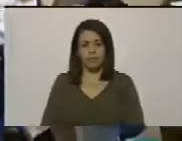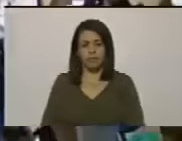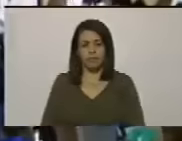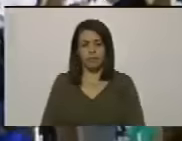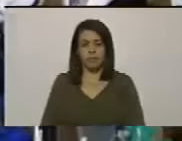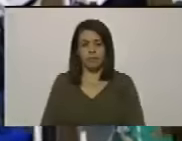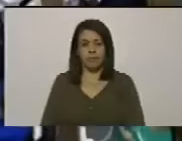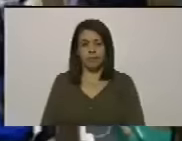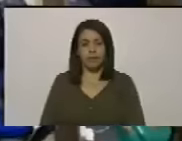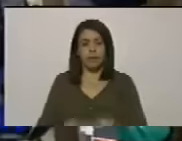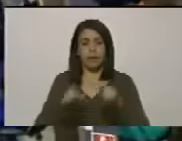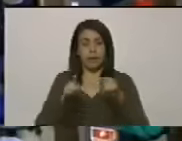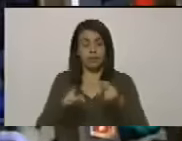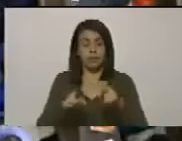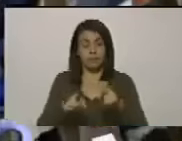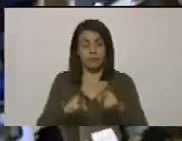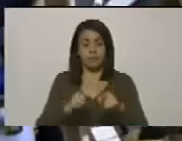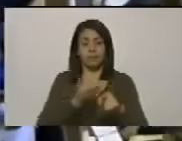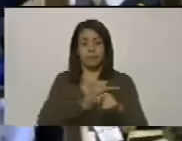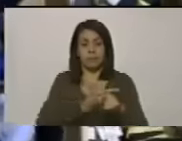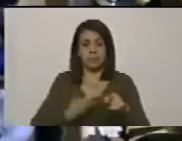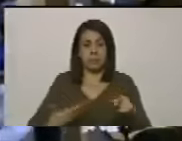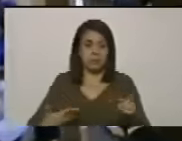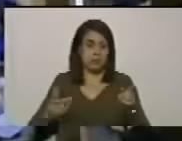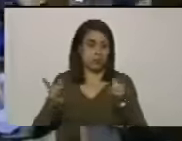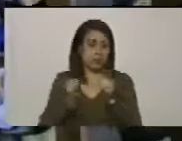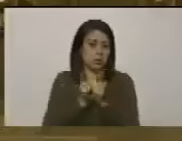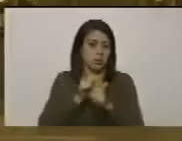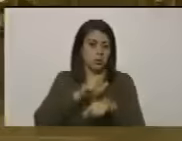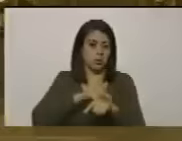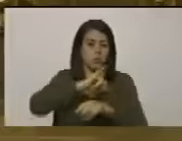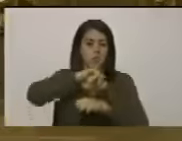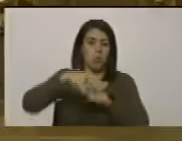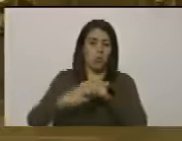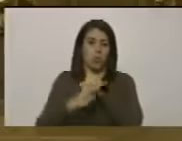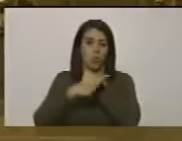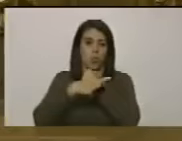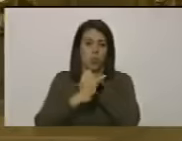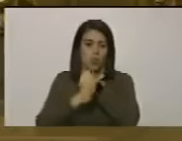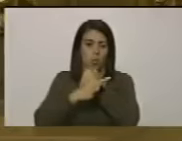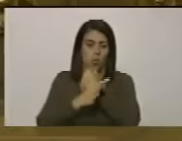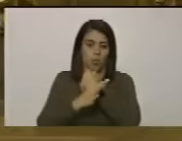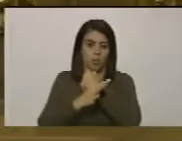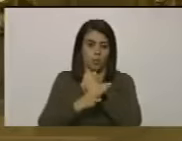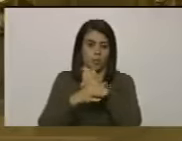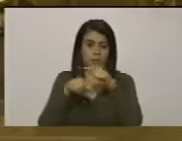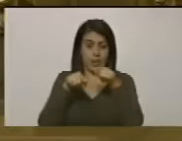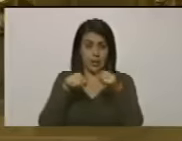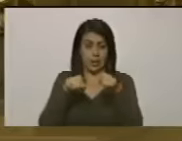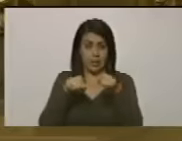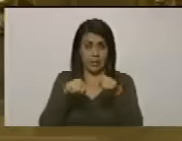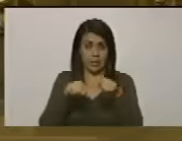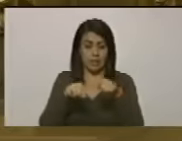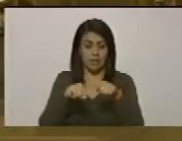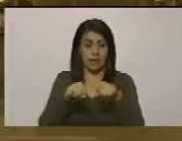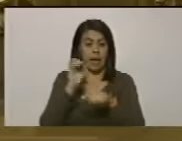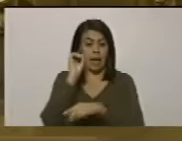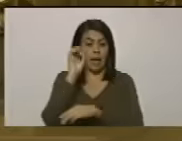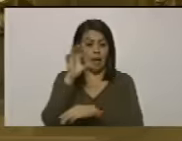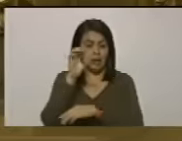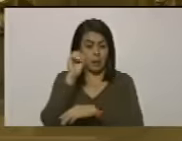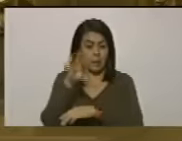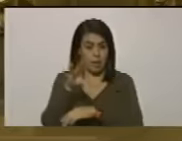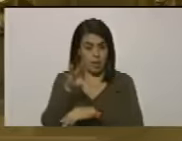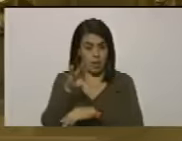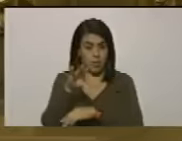ese presidente interrido Juan Guaidó esa asamblea